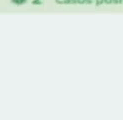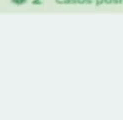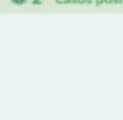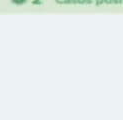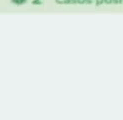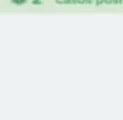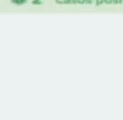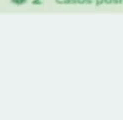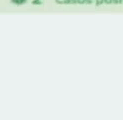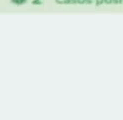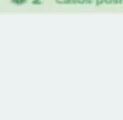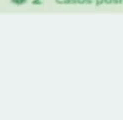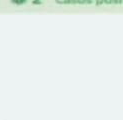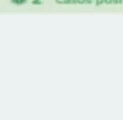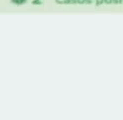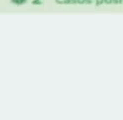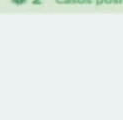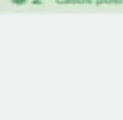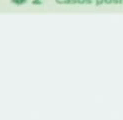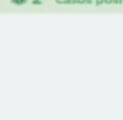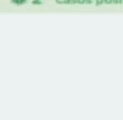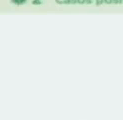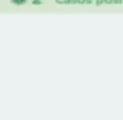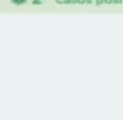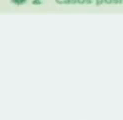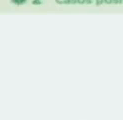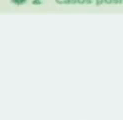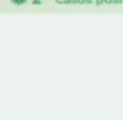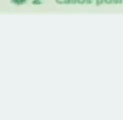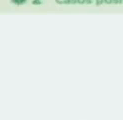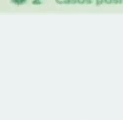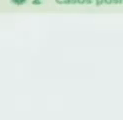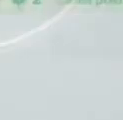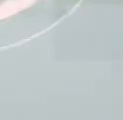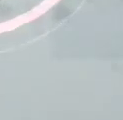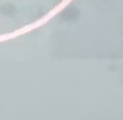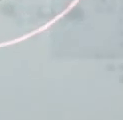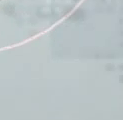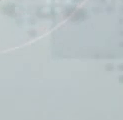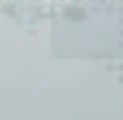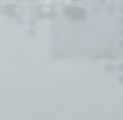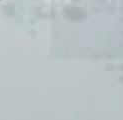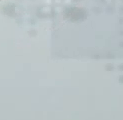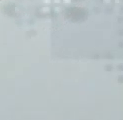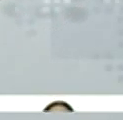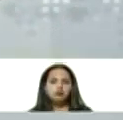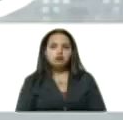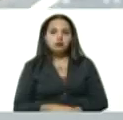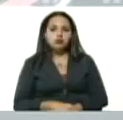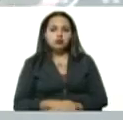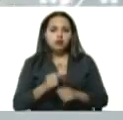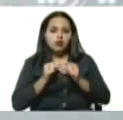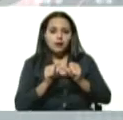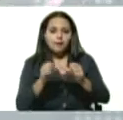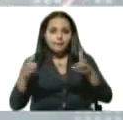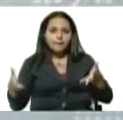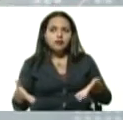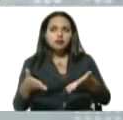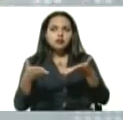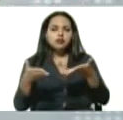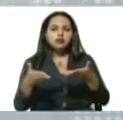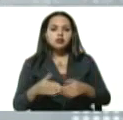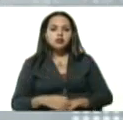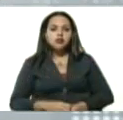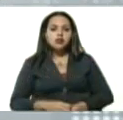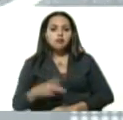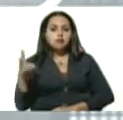En cuanto a las pruebas que se realizan en Venezuela, siendo como somos uno de los países con